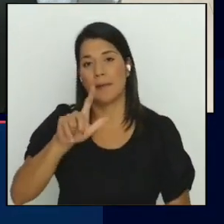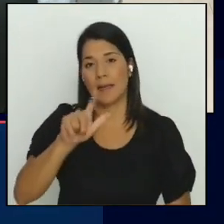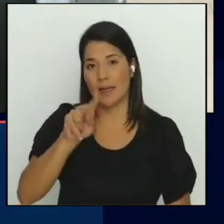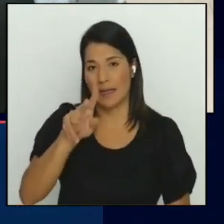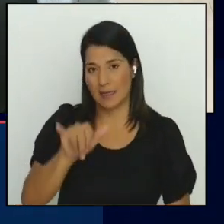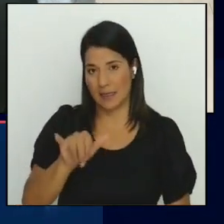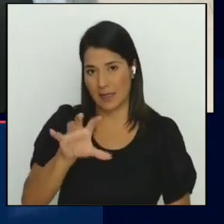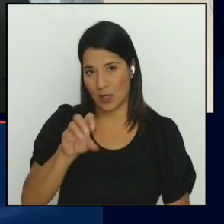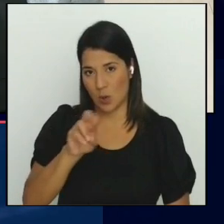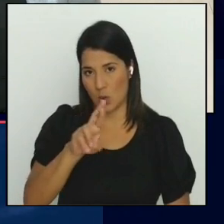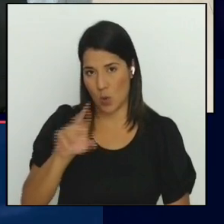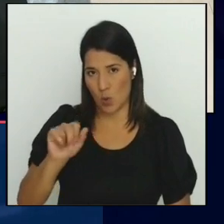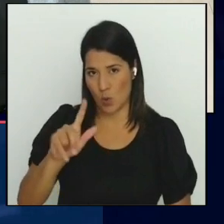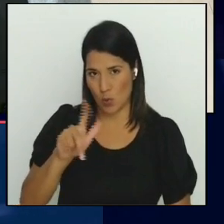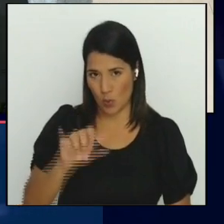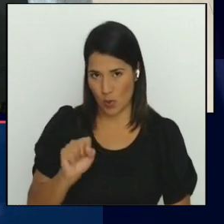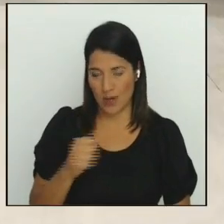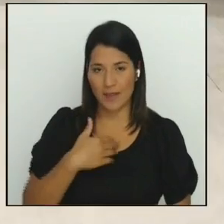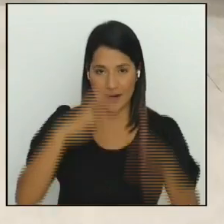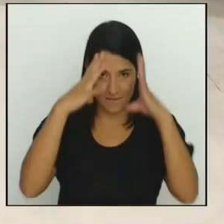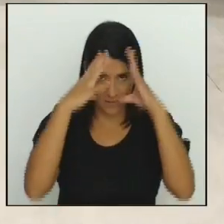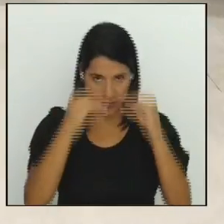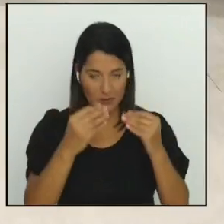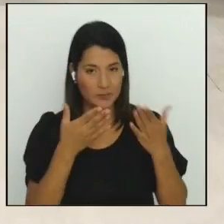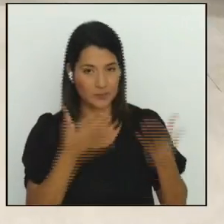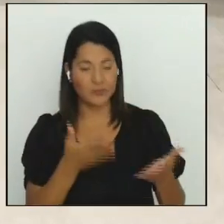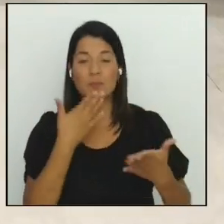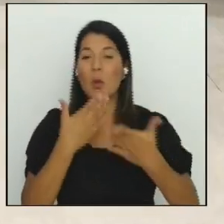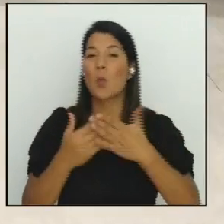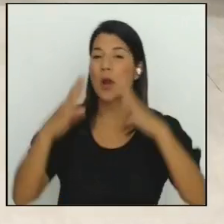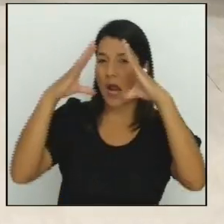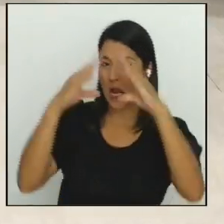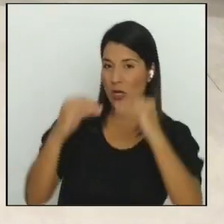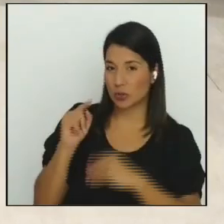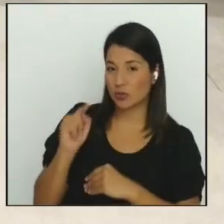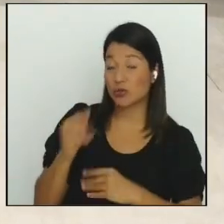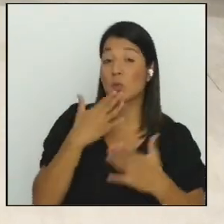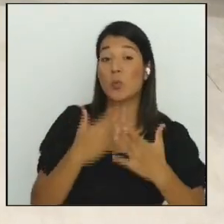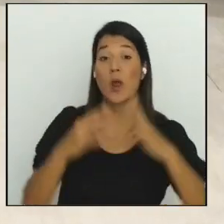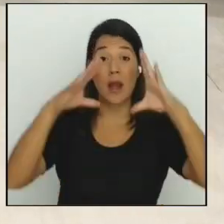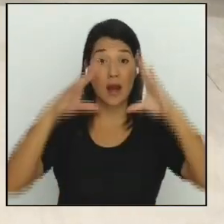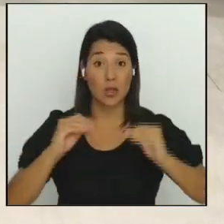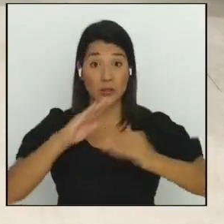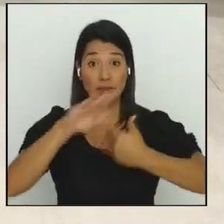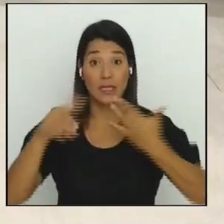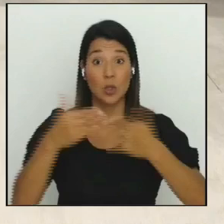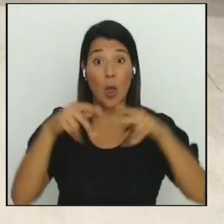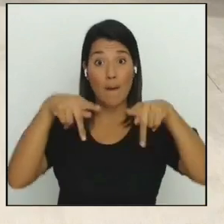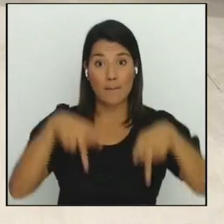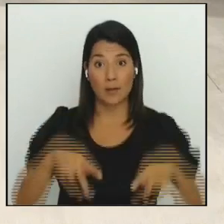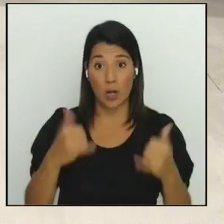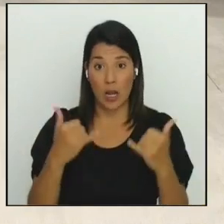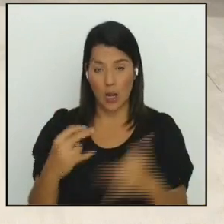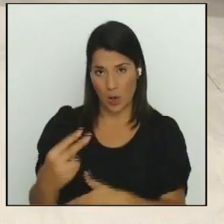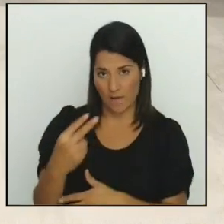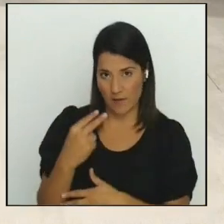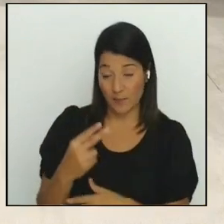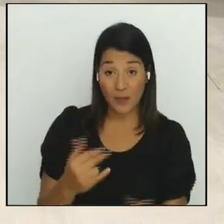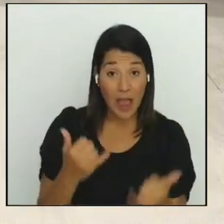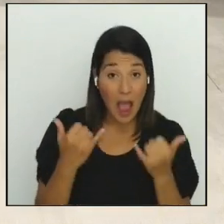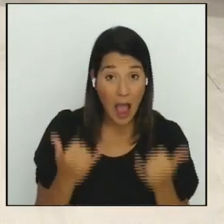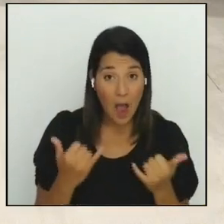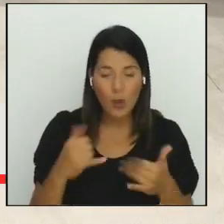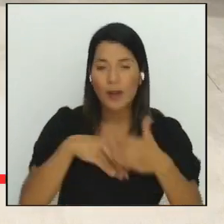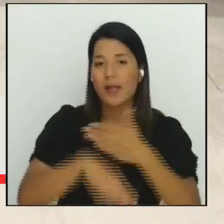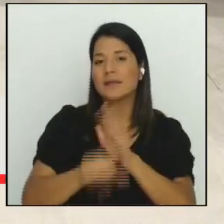Hola, Andrea, muy buenas noches para usted y también para los televidentes. Hay 30 proyectos de ley acá en la corriente legislativa